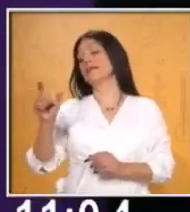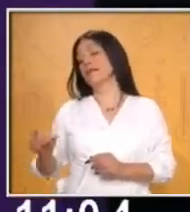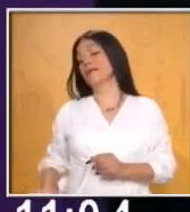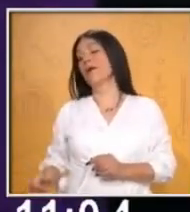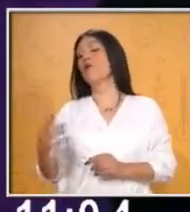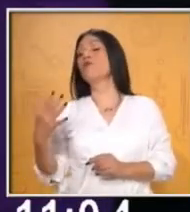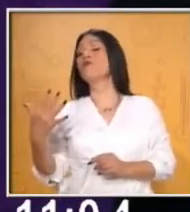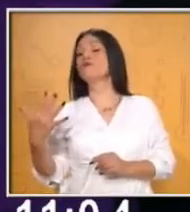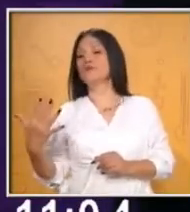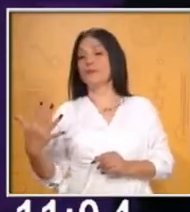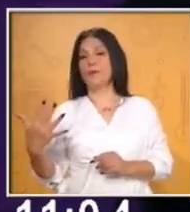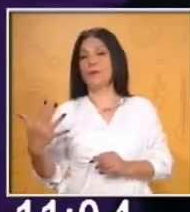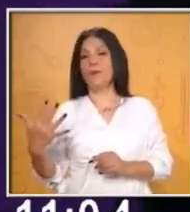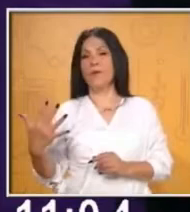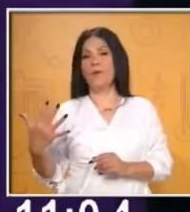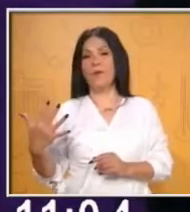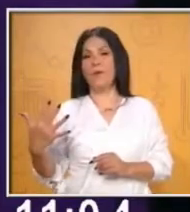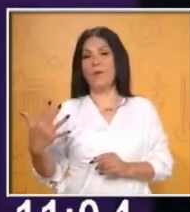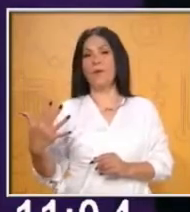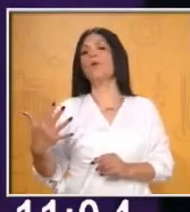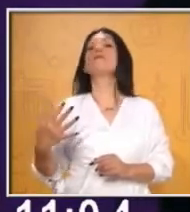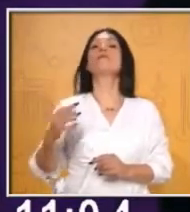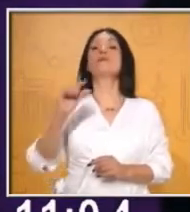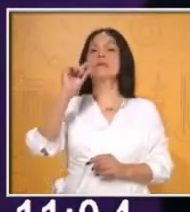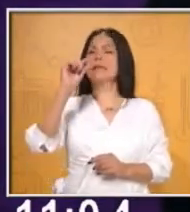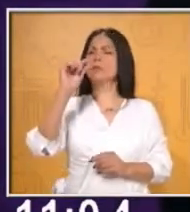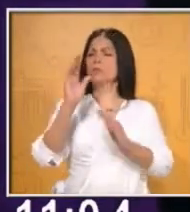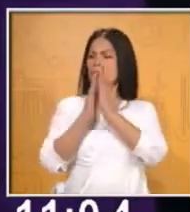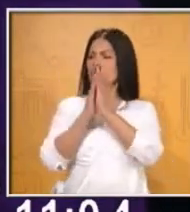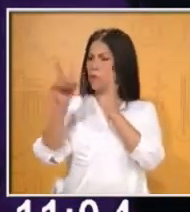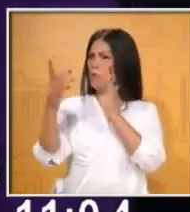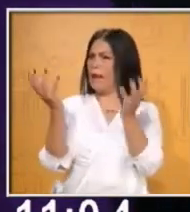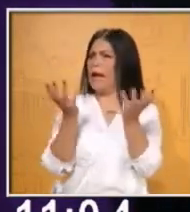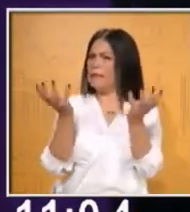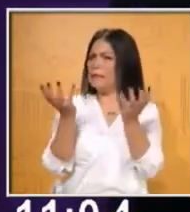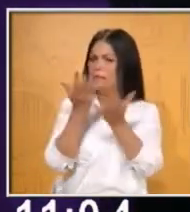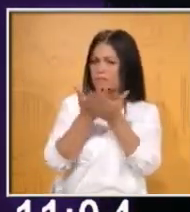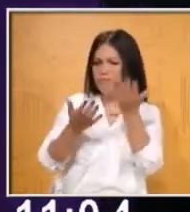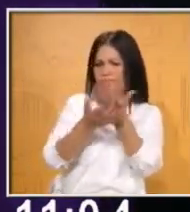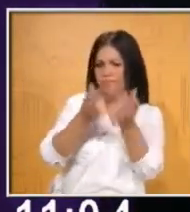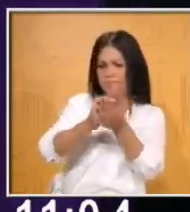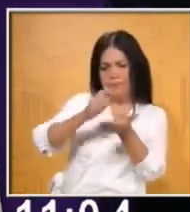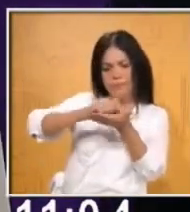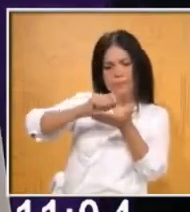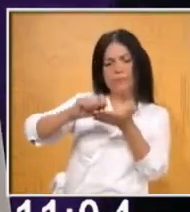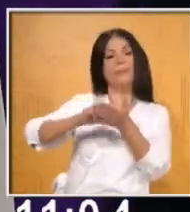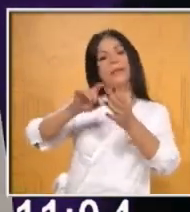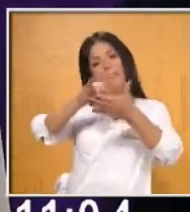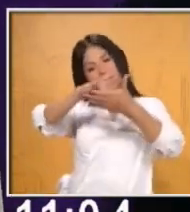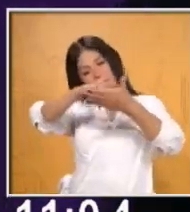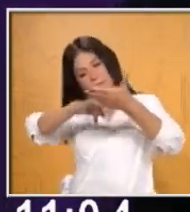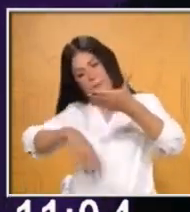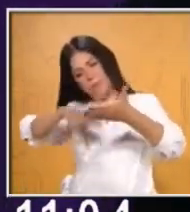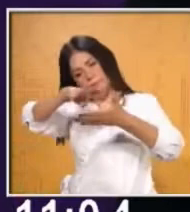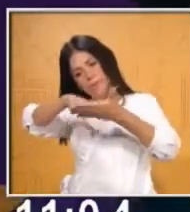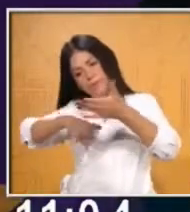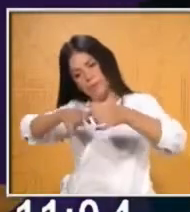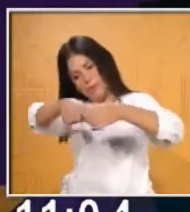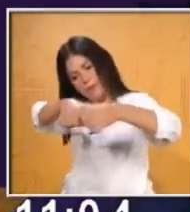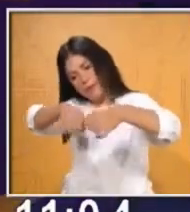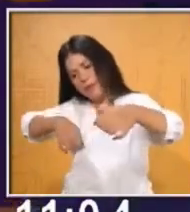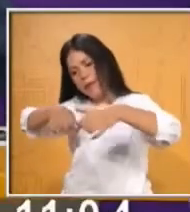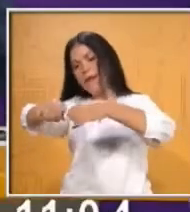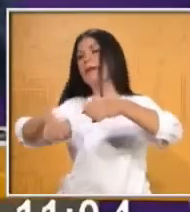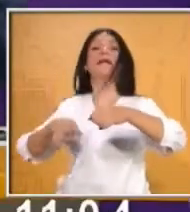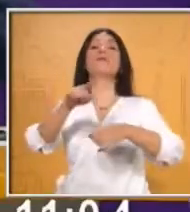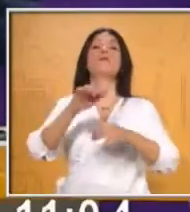5. Entonces en los cortes que tengamos, por favor, si puedes ir adelantando para hacer eso y lo tengas listo para la clase de español,